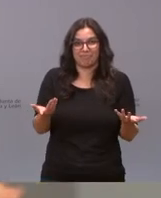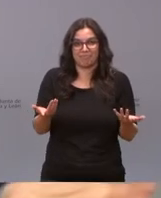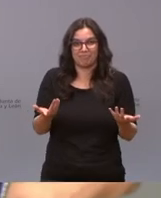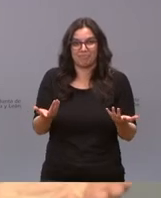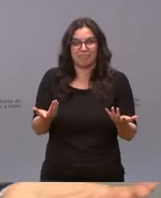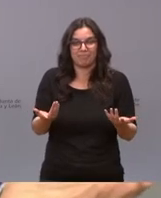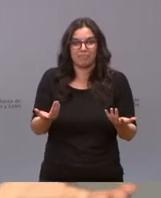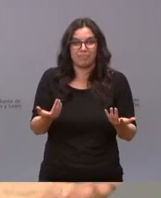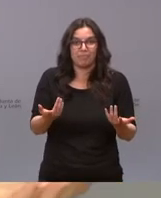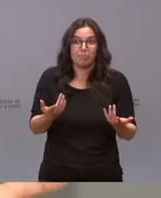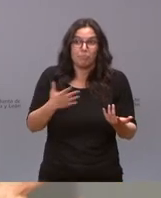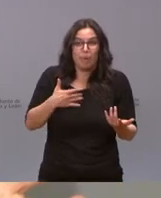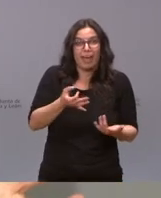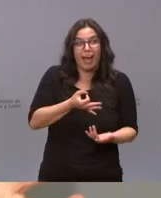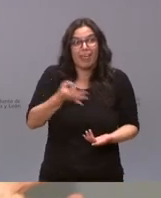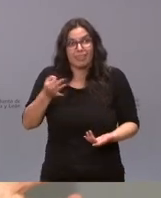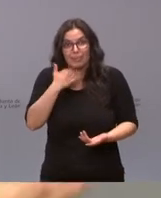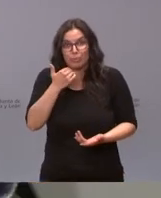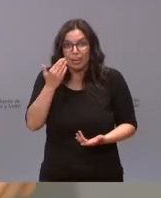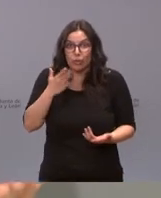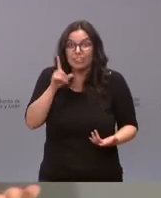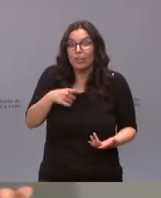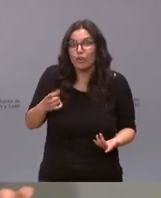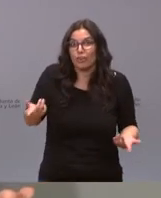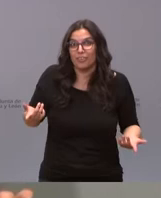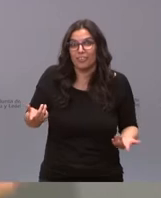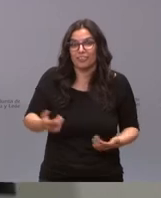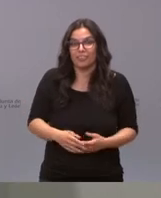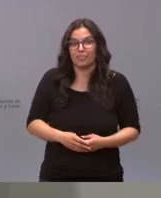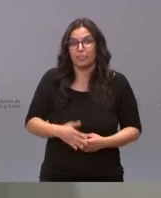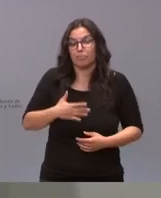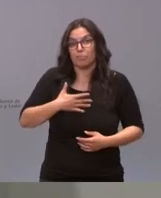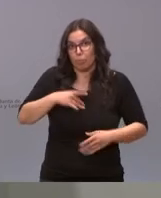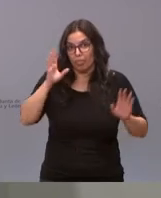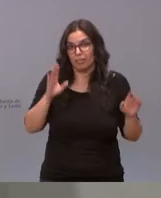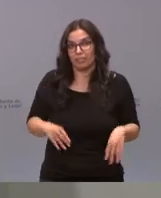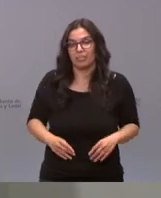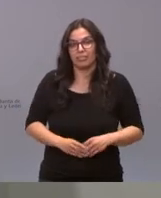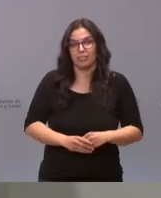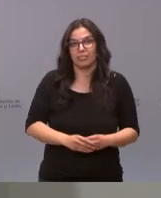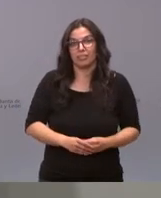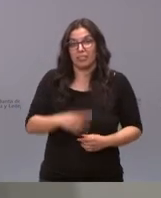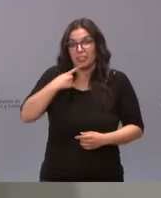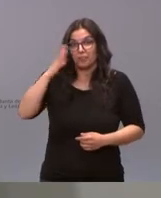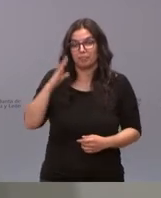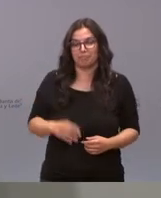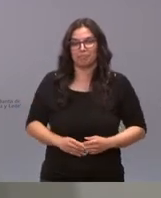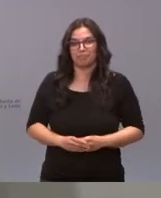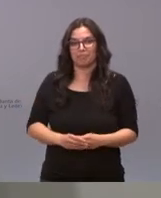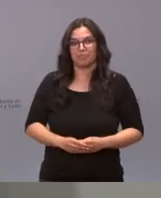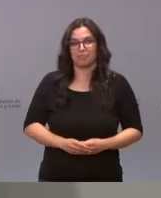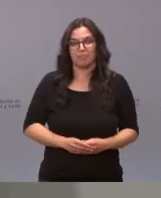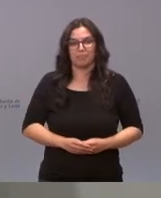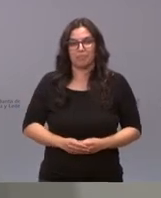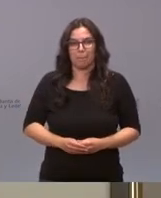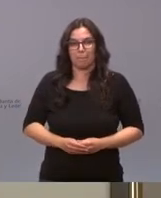alguna vez tendremos que acertar ¿no? digo yo digo yo y otra